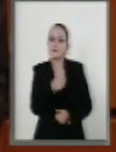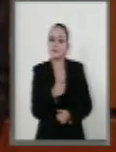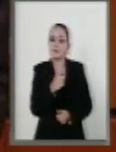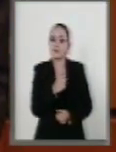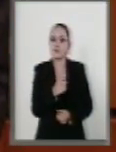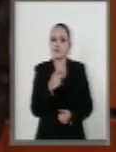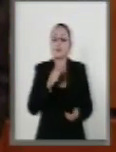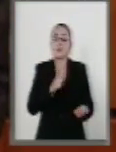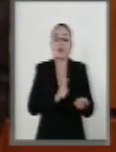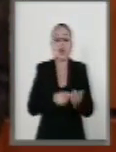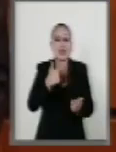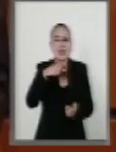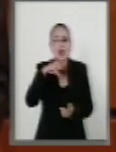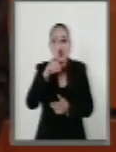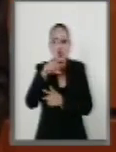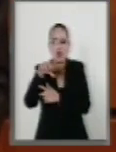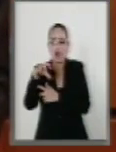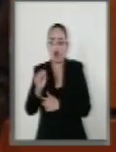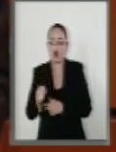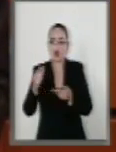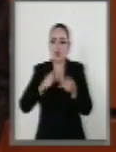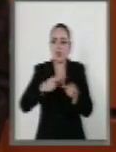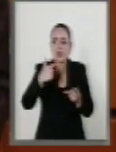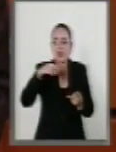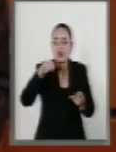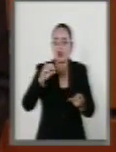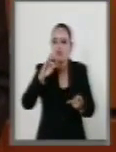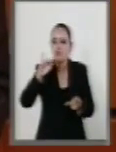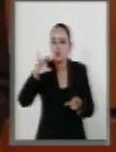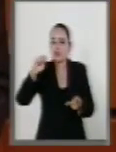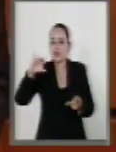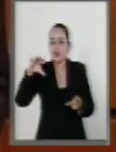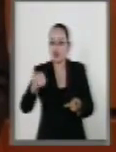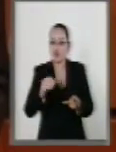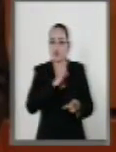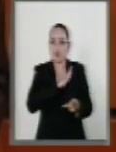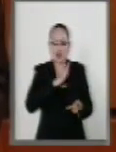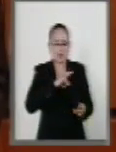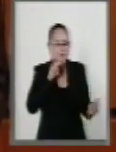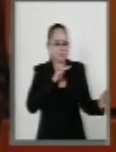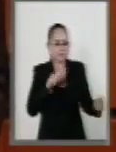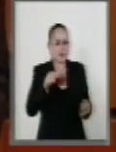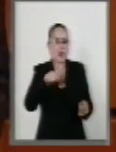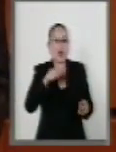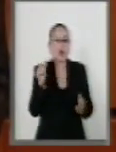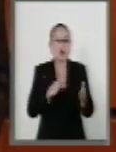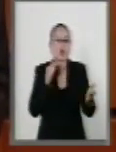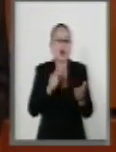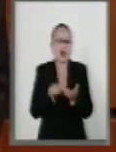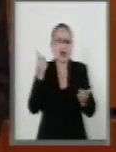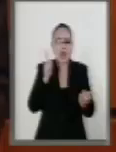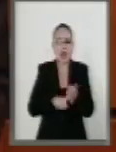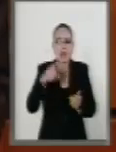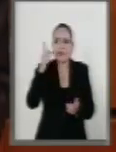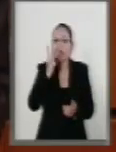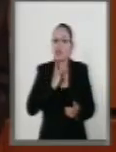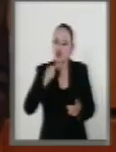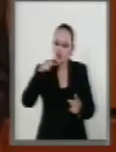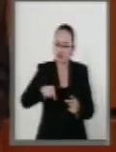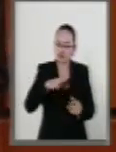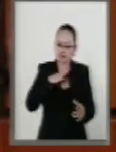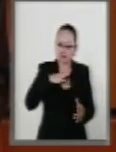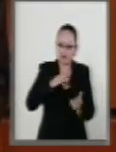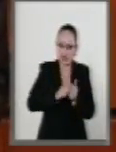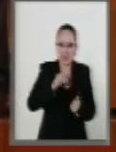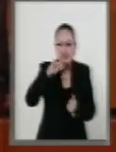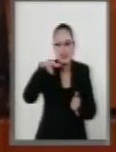geólogos y geofísicos que puedan interpretar las expectativas de los campos petroleros, así como ingenieros petroleros,